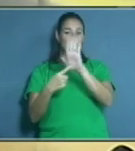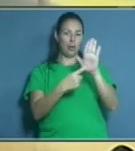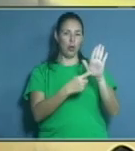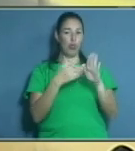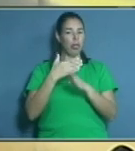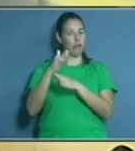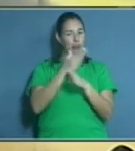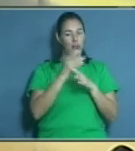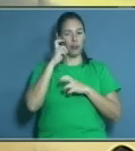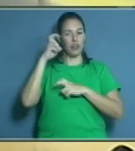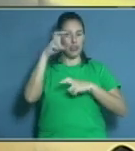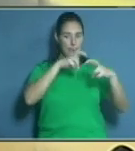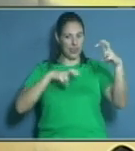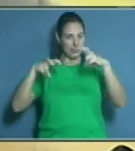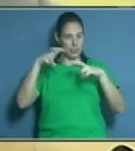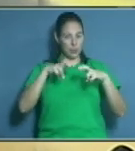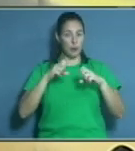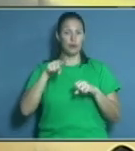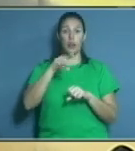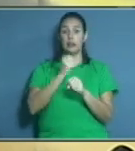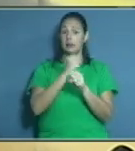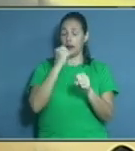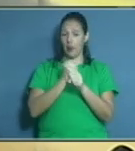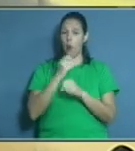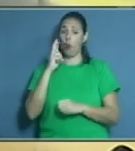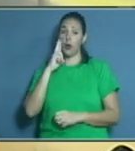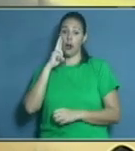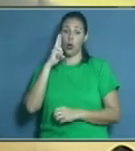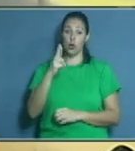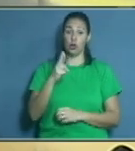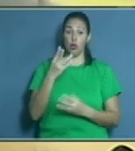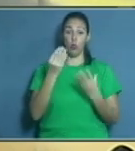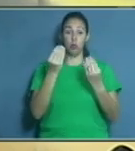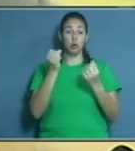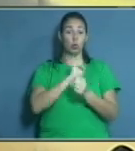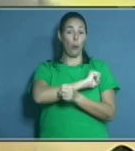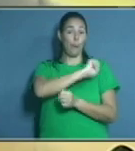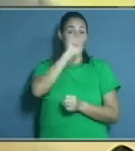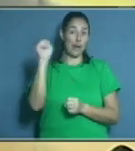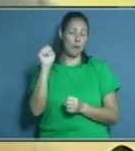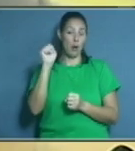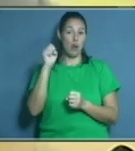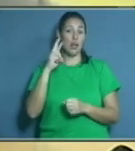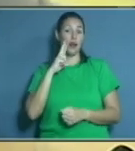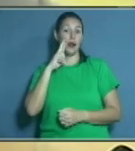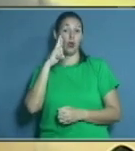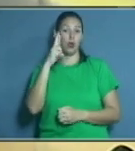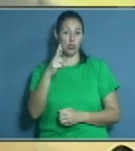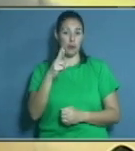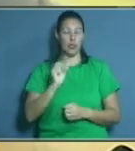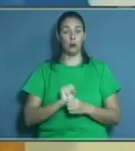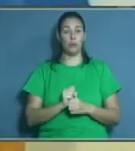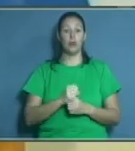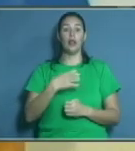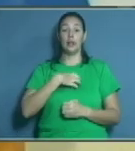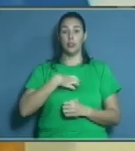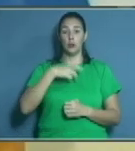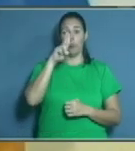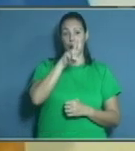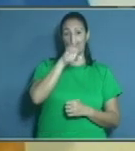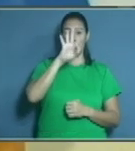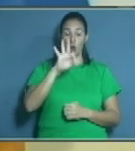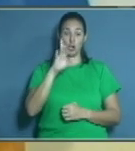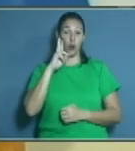investigaciones. Su labor ha sido reconocida con numerosos premios y distinciones, incluyendo 28 reconocimientos